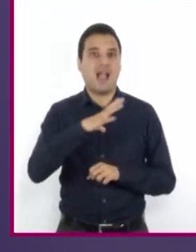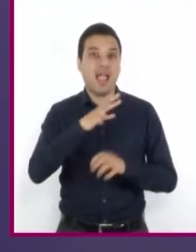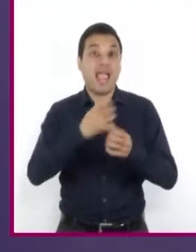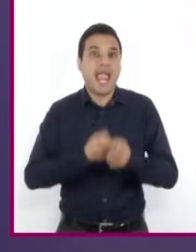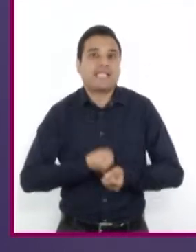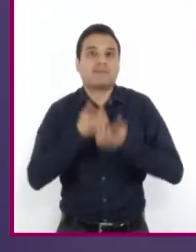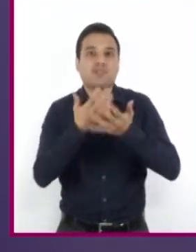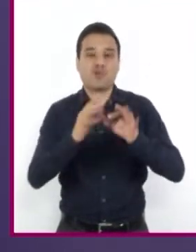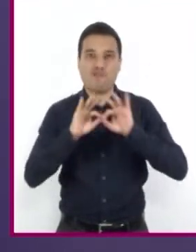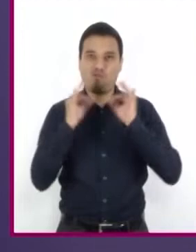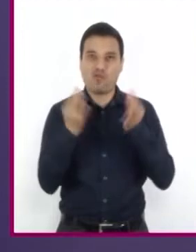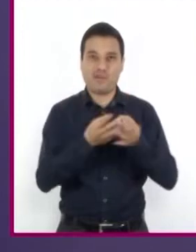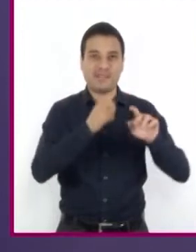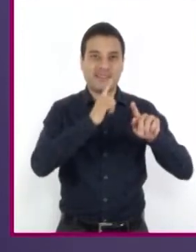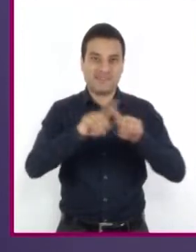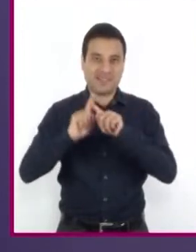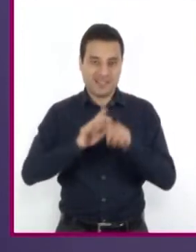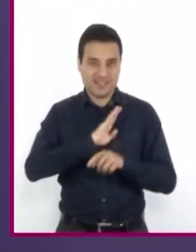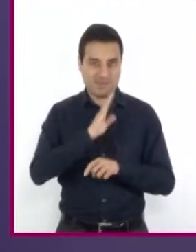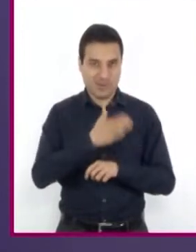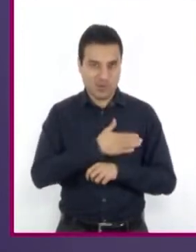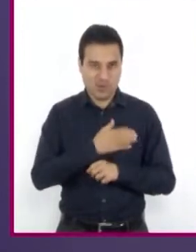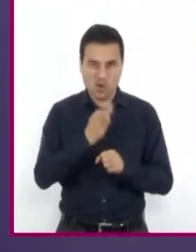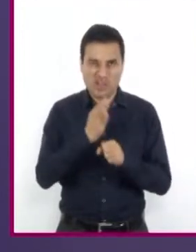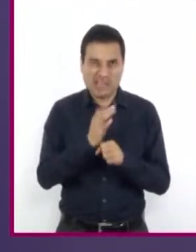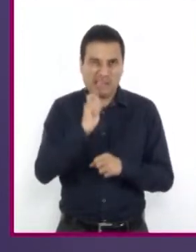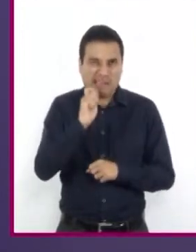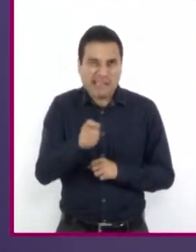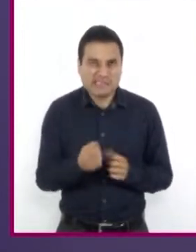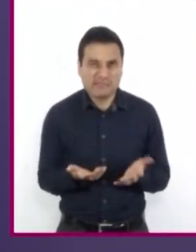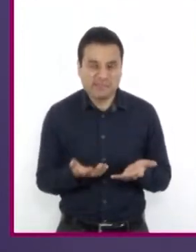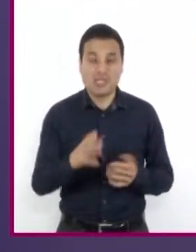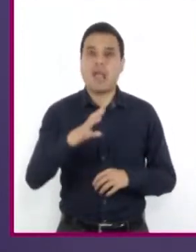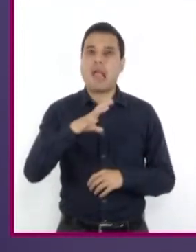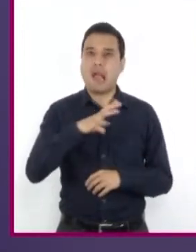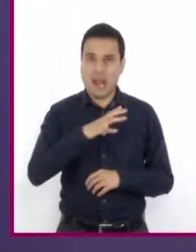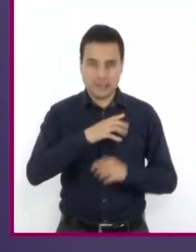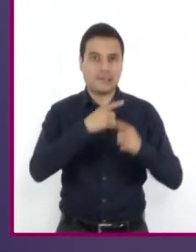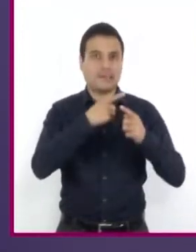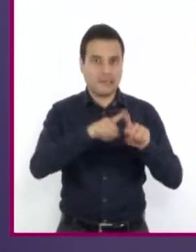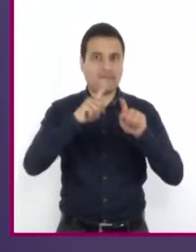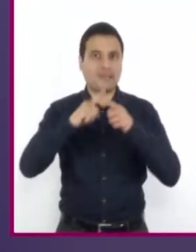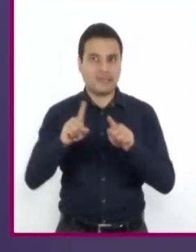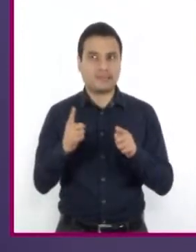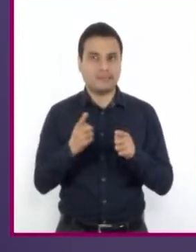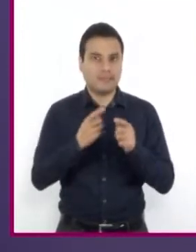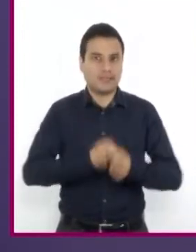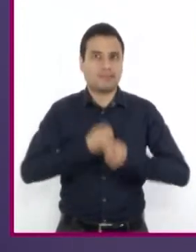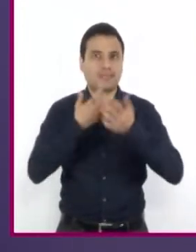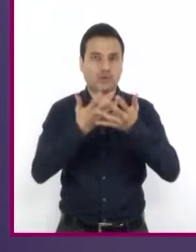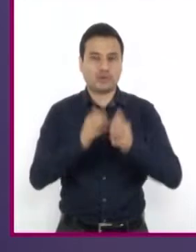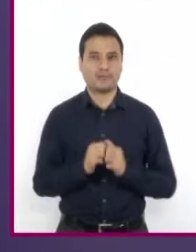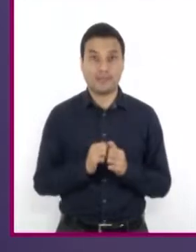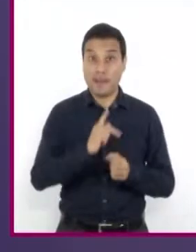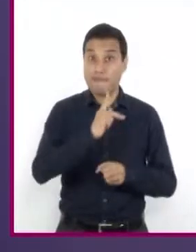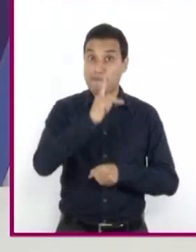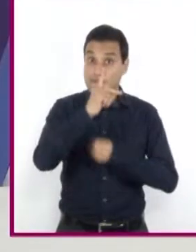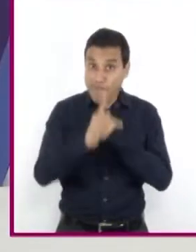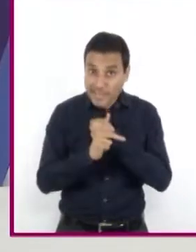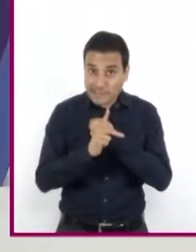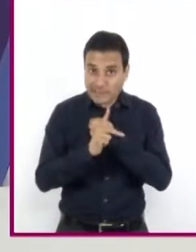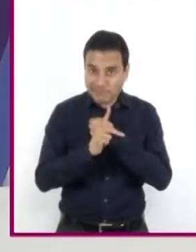expresiones en español. En esta sesión revisaremos las diferentes formas de expresión en los países con lengua española.